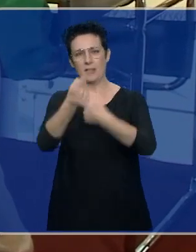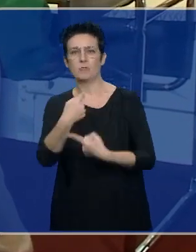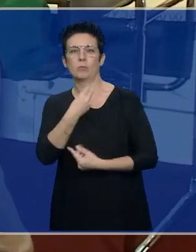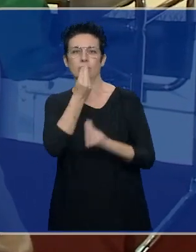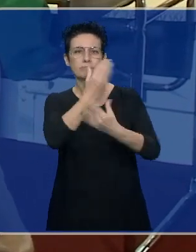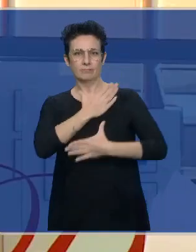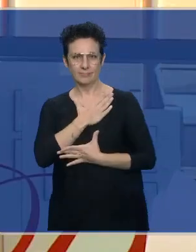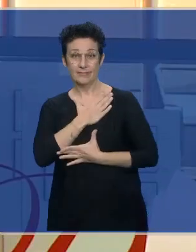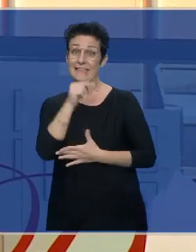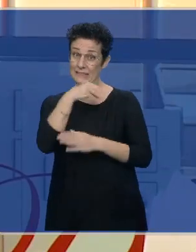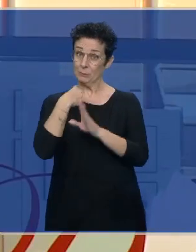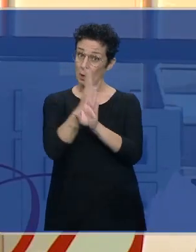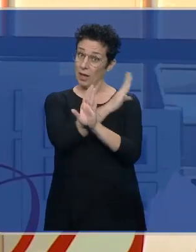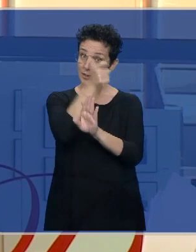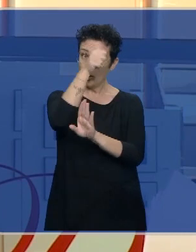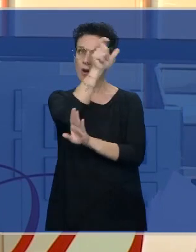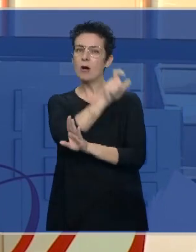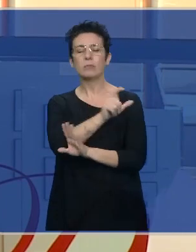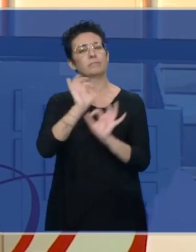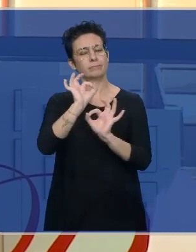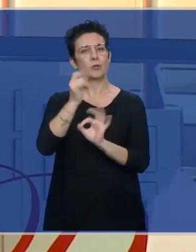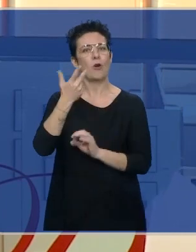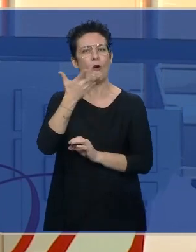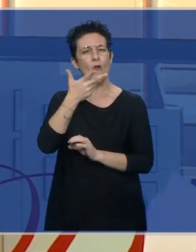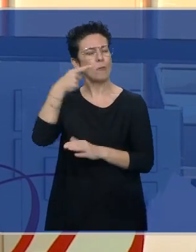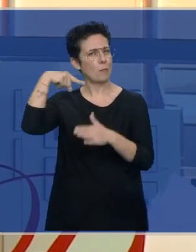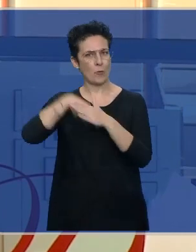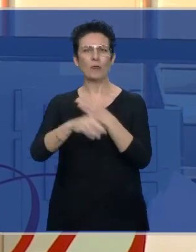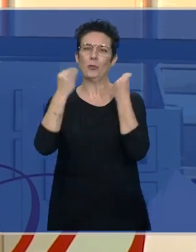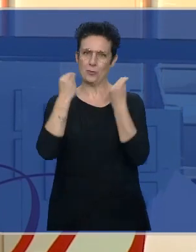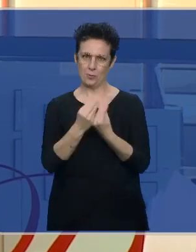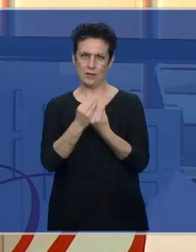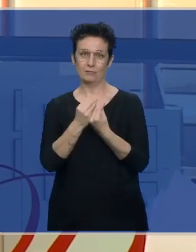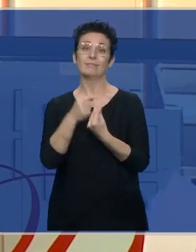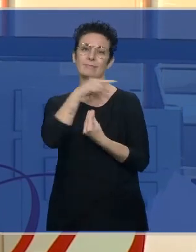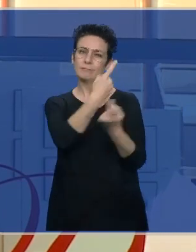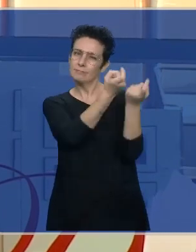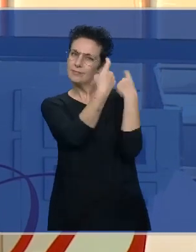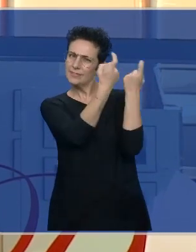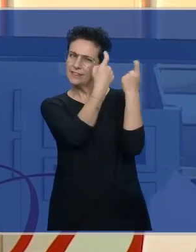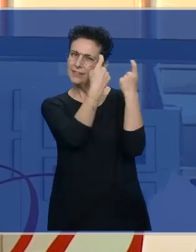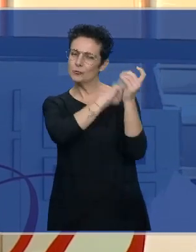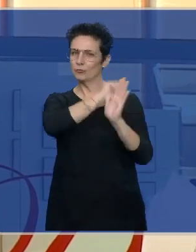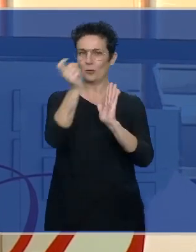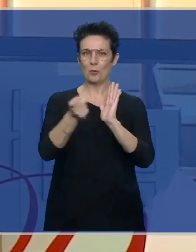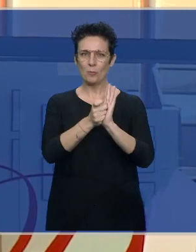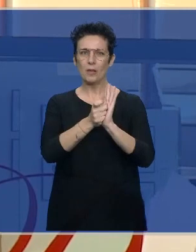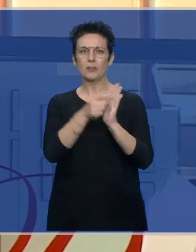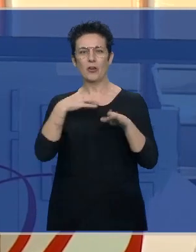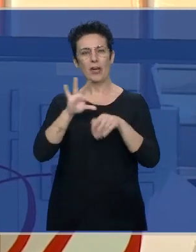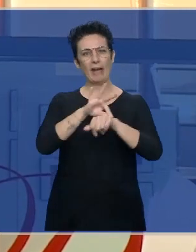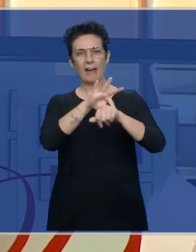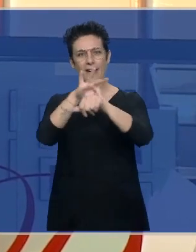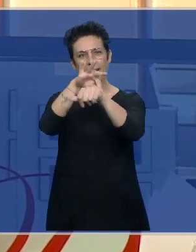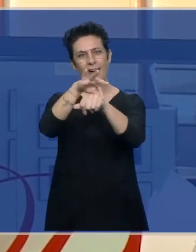que mejor conoce los premios, que fue Luis Benétez. Y que, bueno, pues él fue el que me enseñó, el que me guió